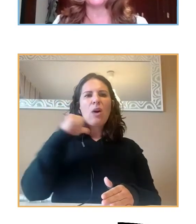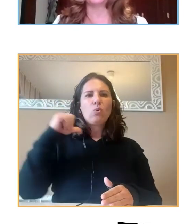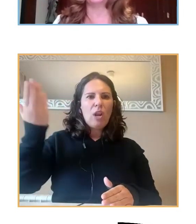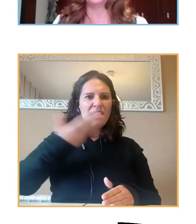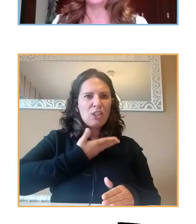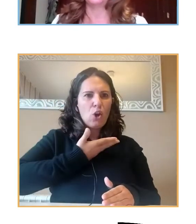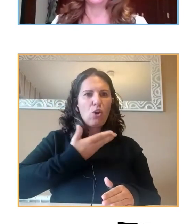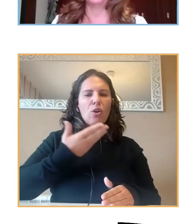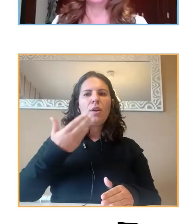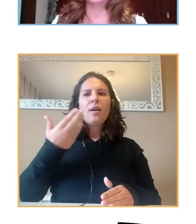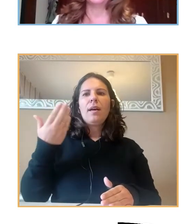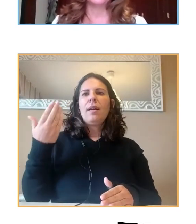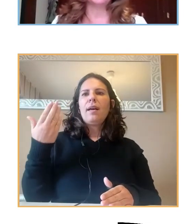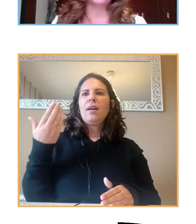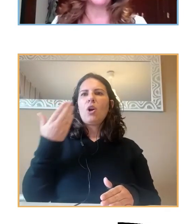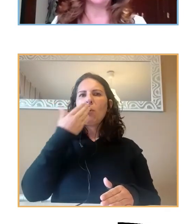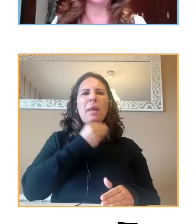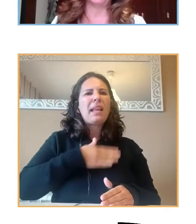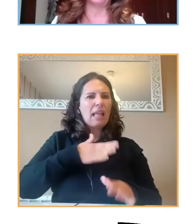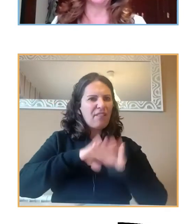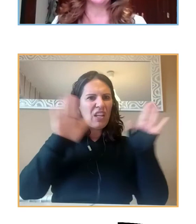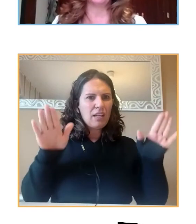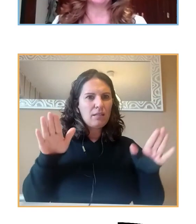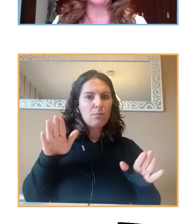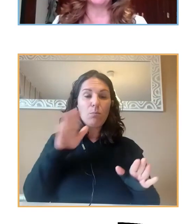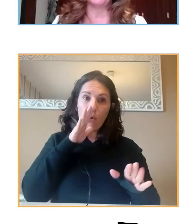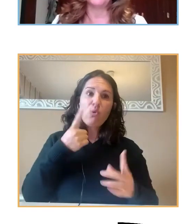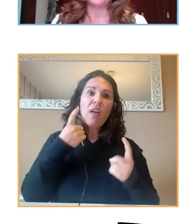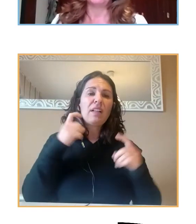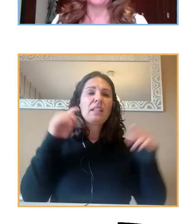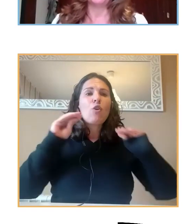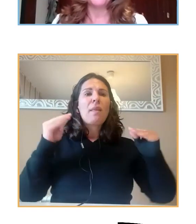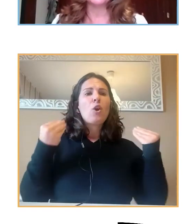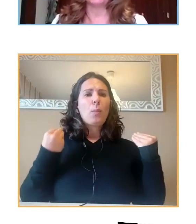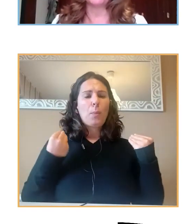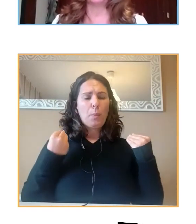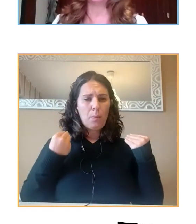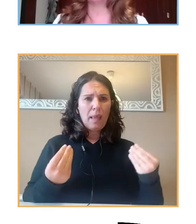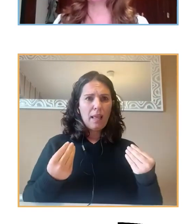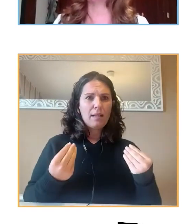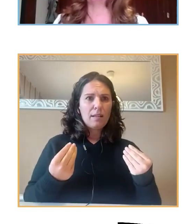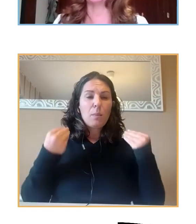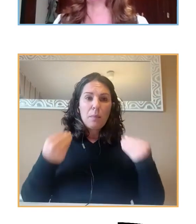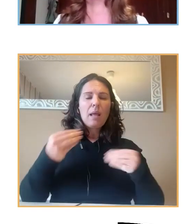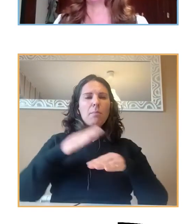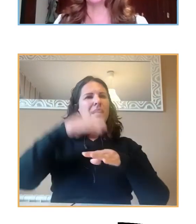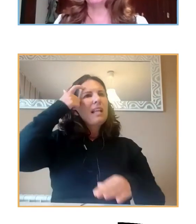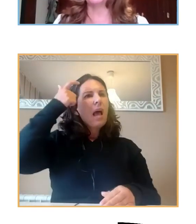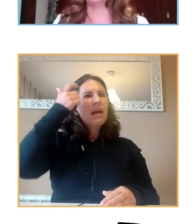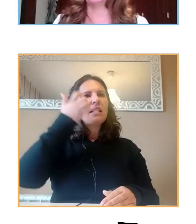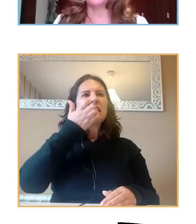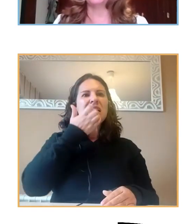el bienestar. Necesitamos esa formación. Y esa formación para poder saber cuando estamos ante un caso